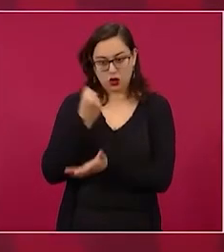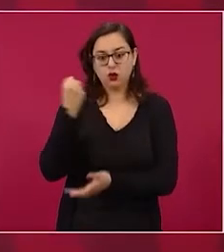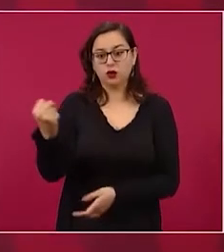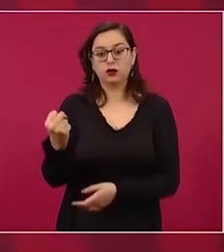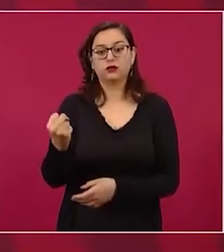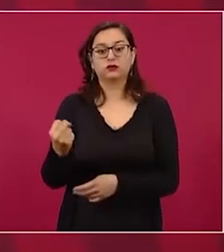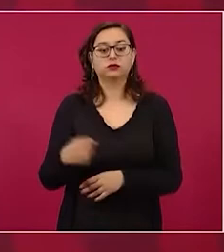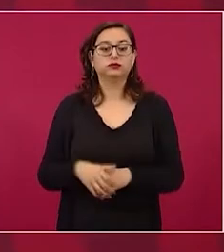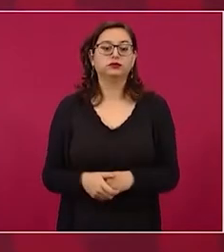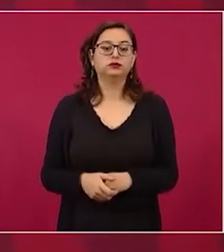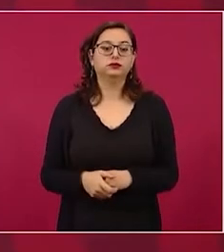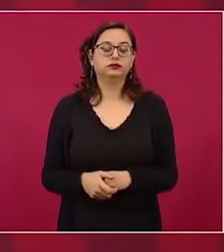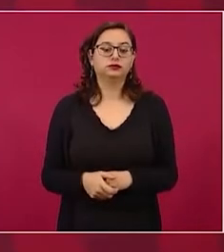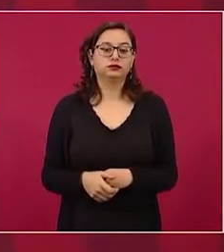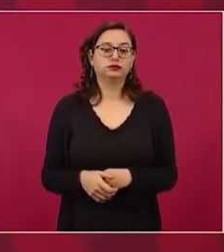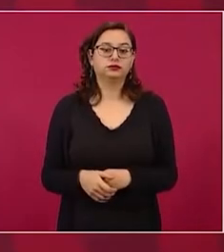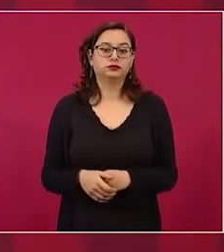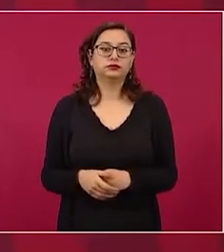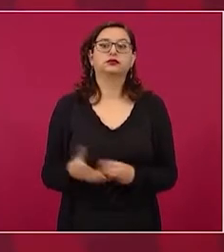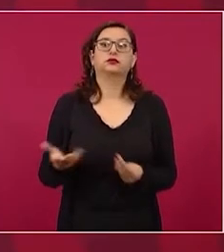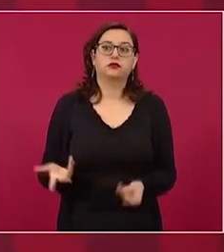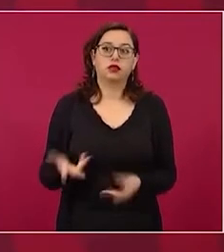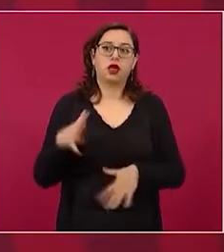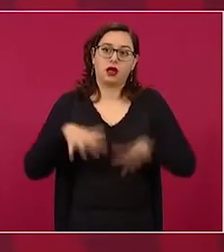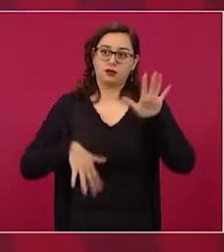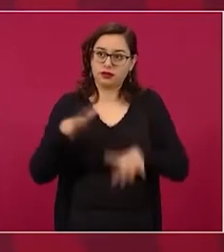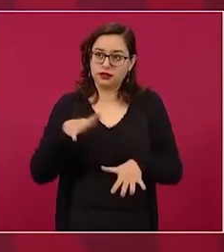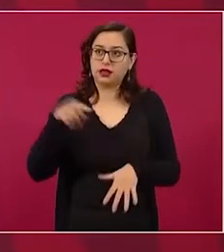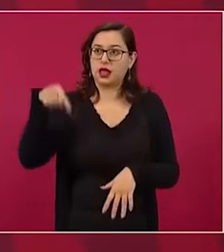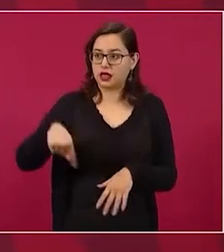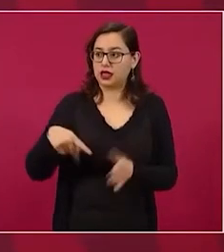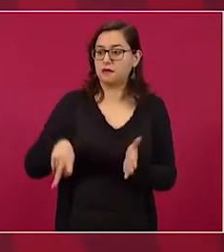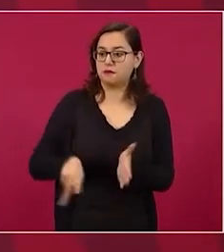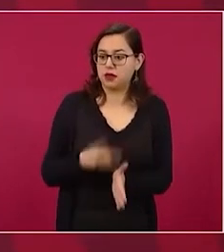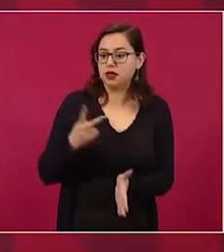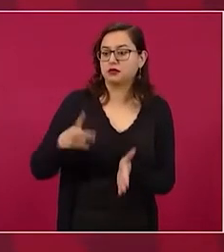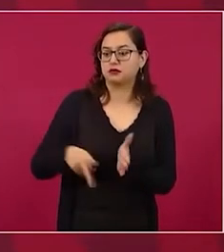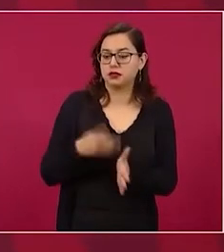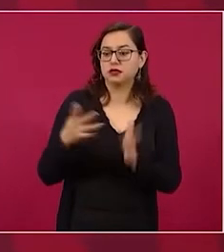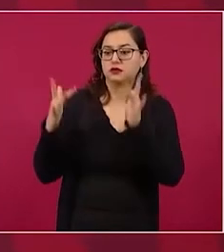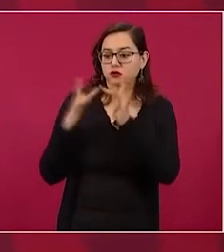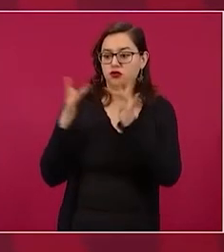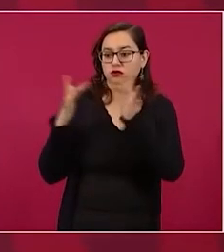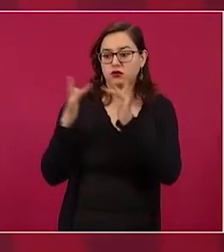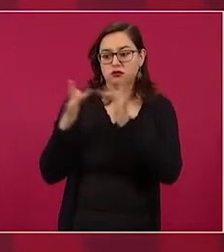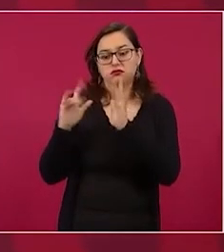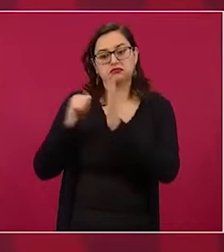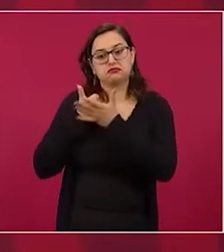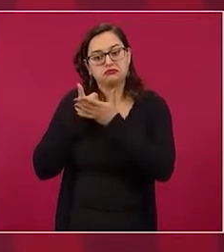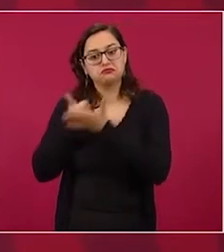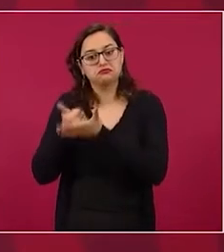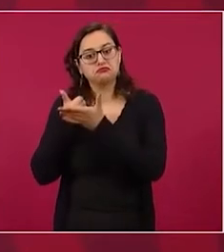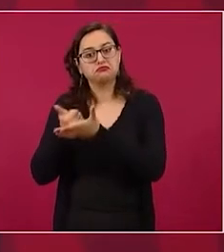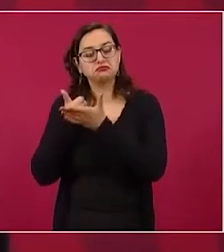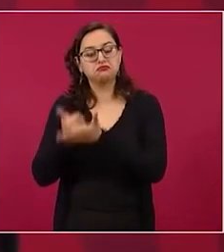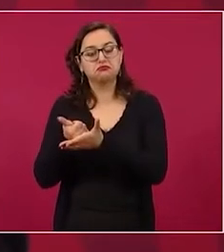Hablaba aquí periódicamente y se le ayudaba. Entonces,